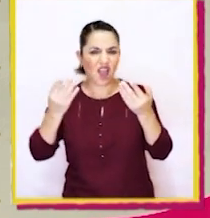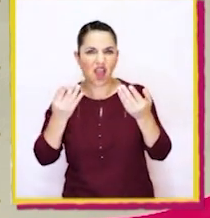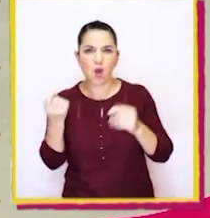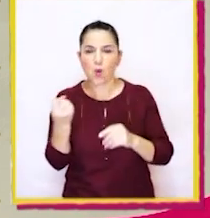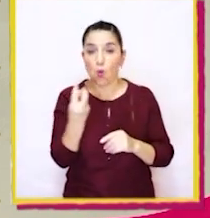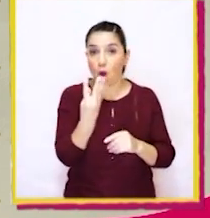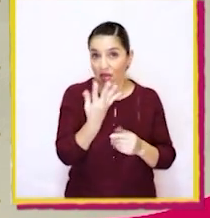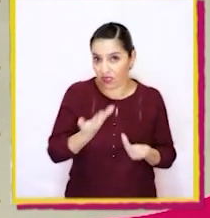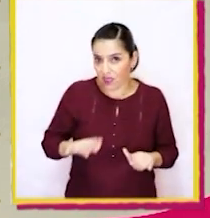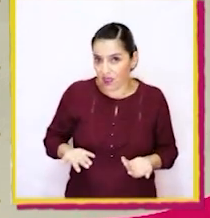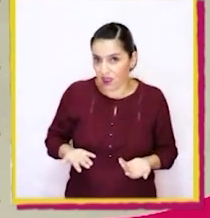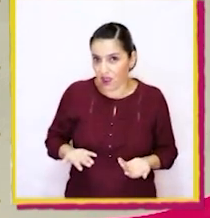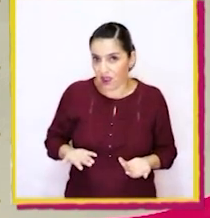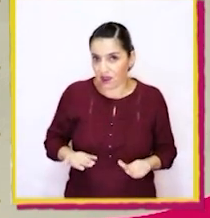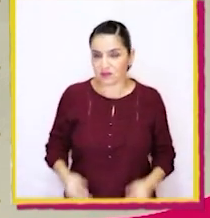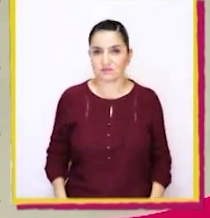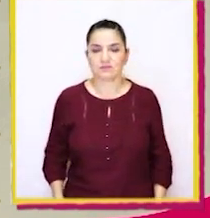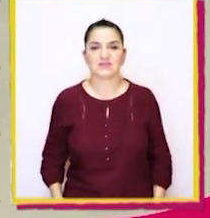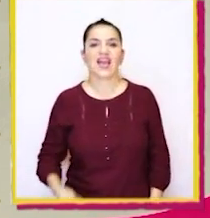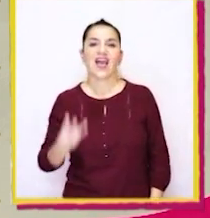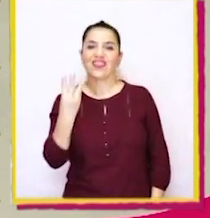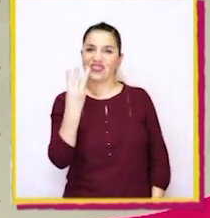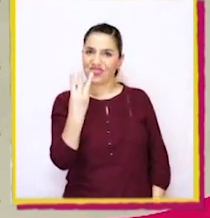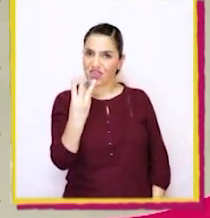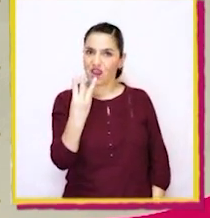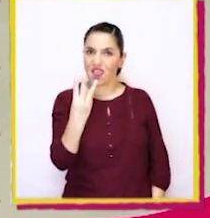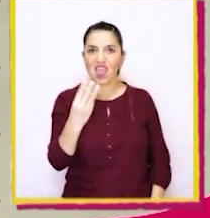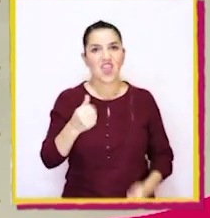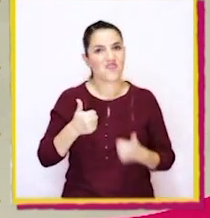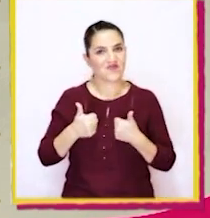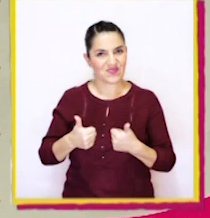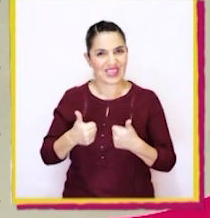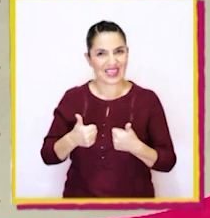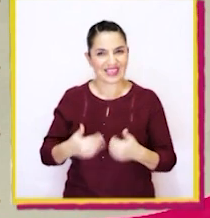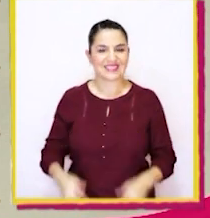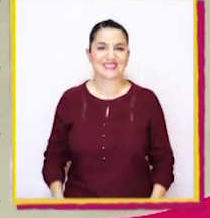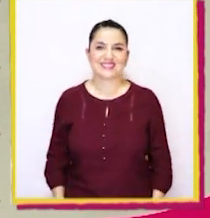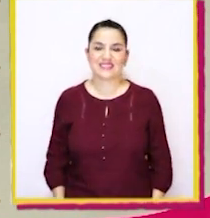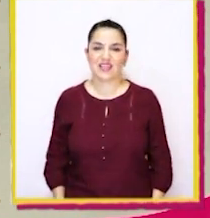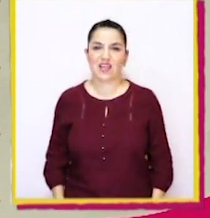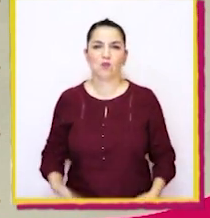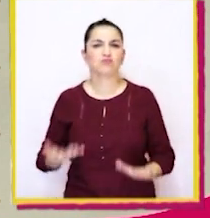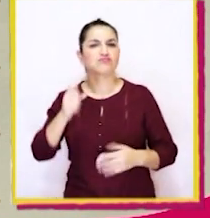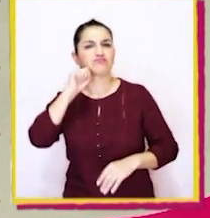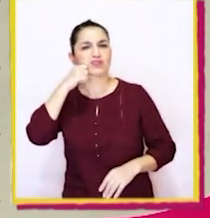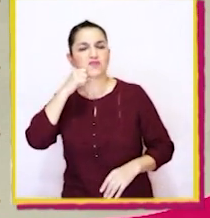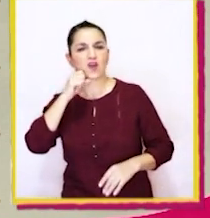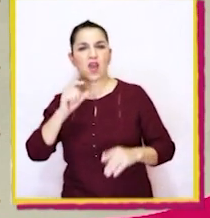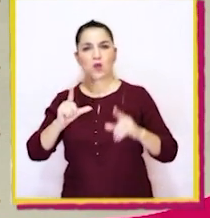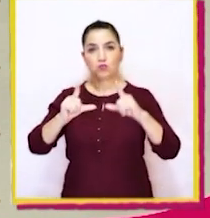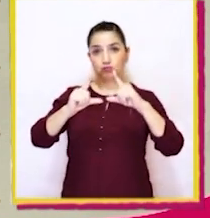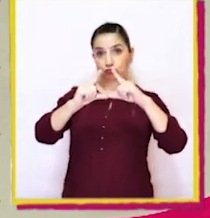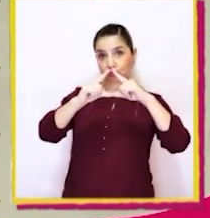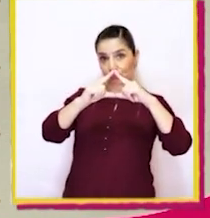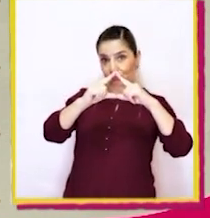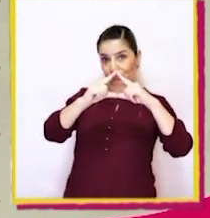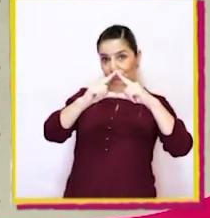está formada esta? ¡Tres! ¡Muy bien! Por eso se llama